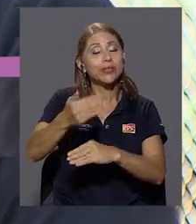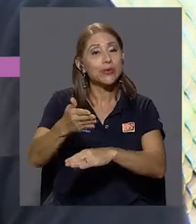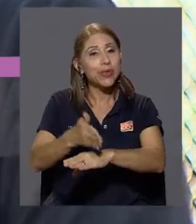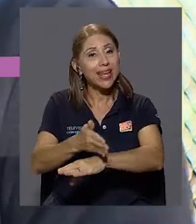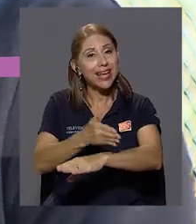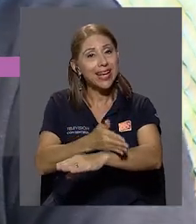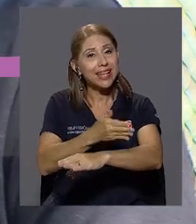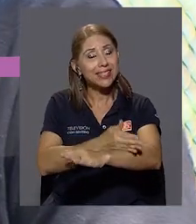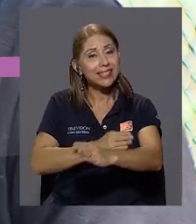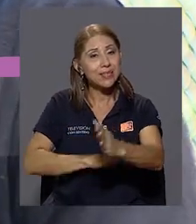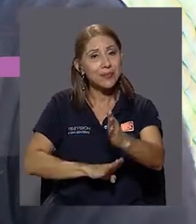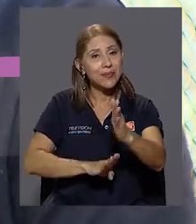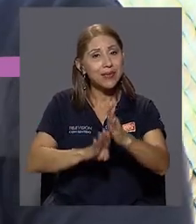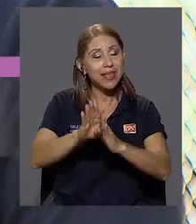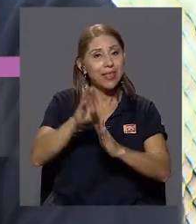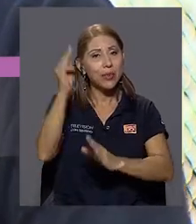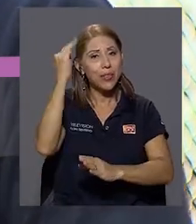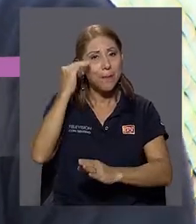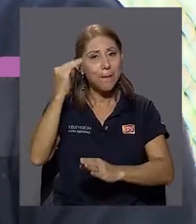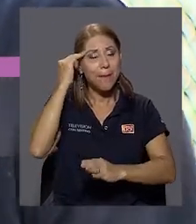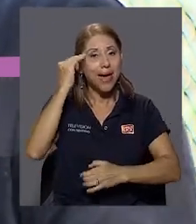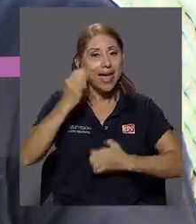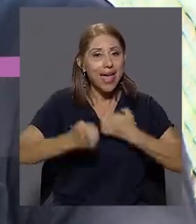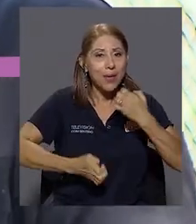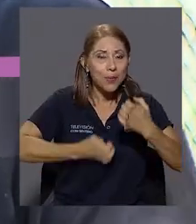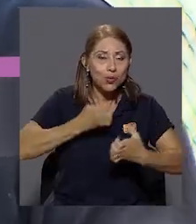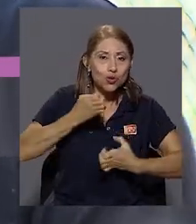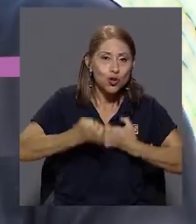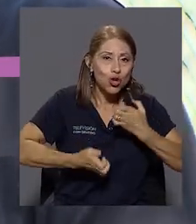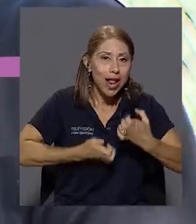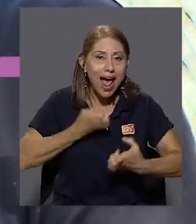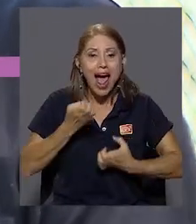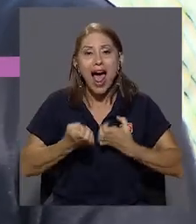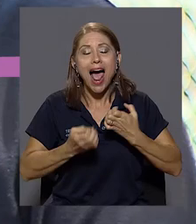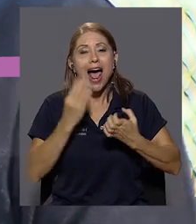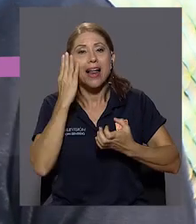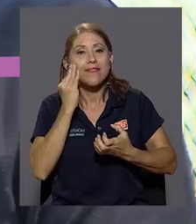crecimiento, de maduración emocional,